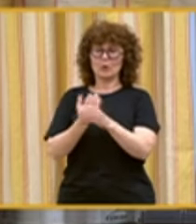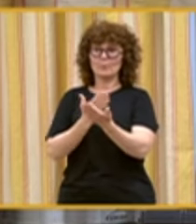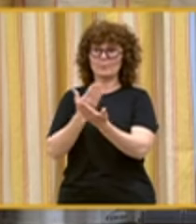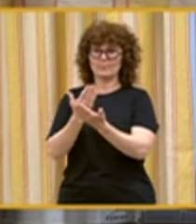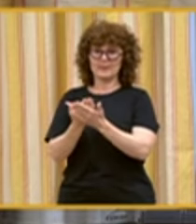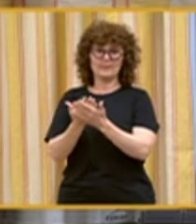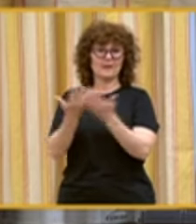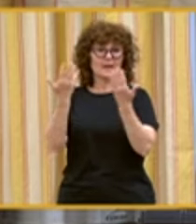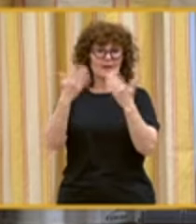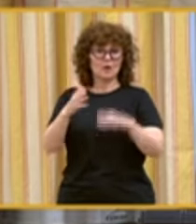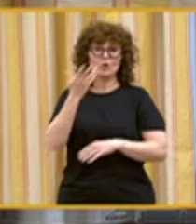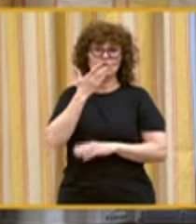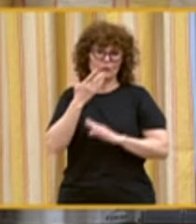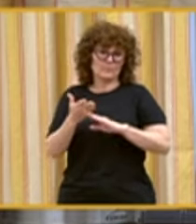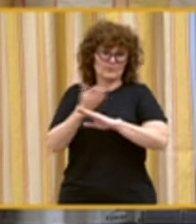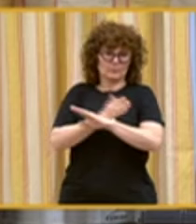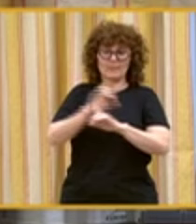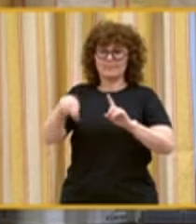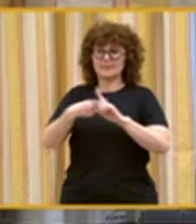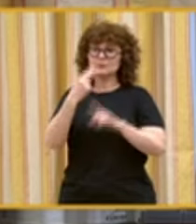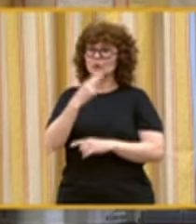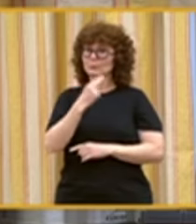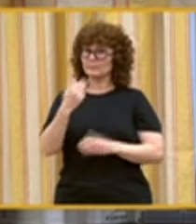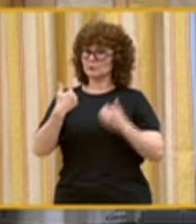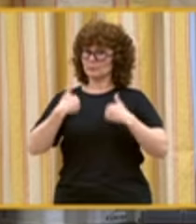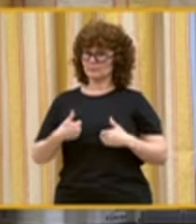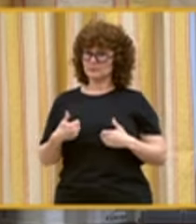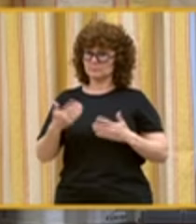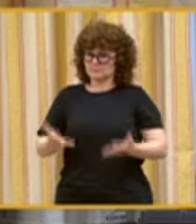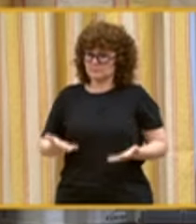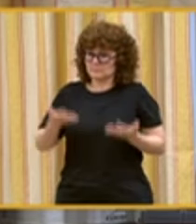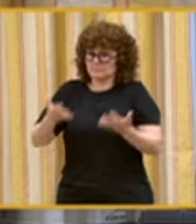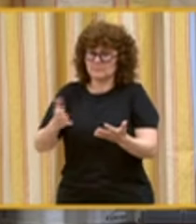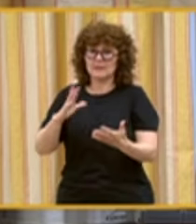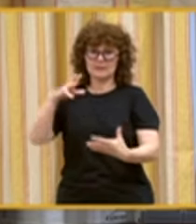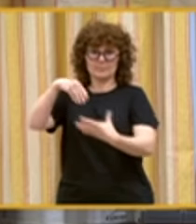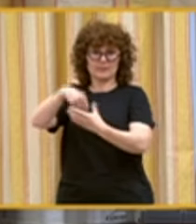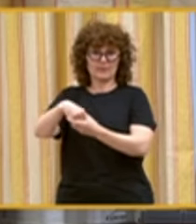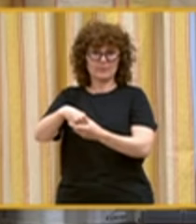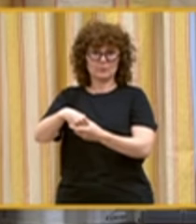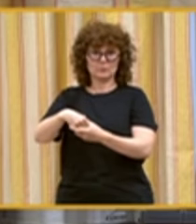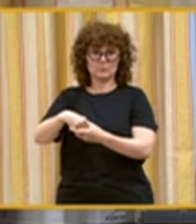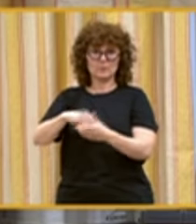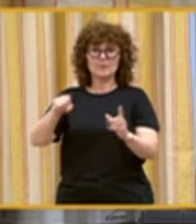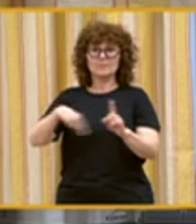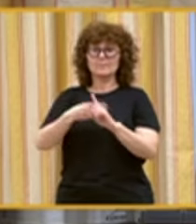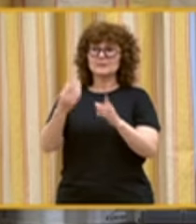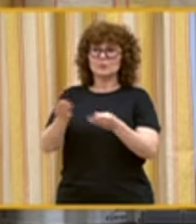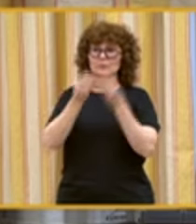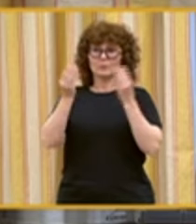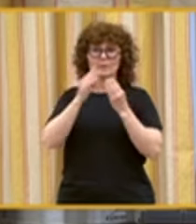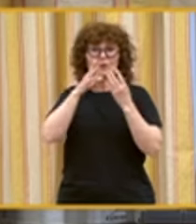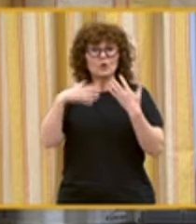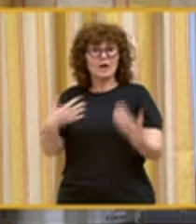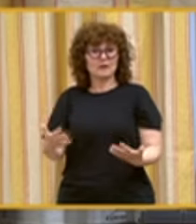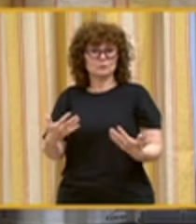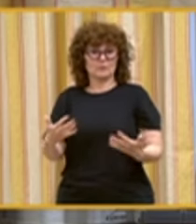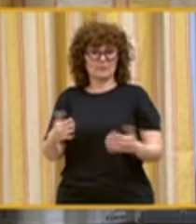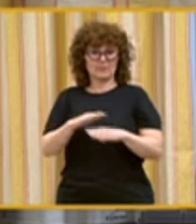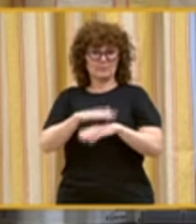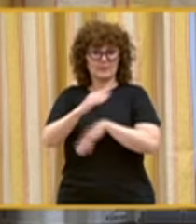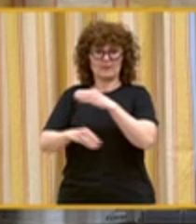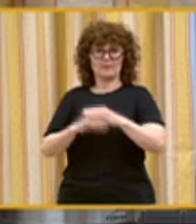allá del conocimiento previo, compromiso personal, dedicación, implicación, así como una formación actualizada para